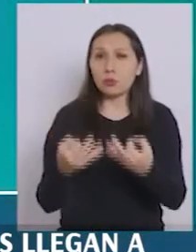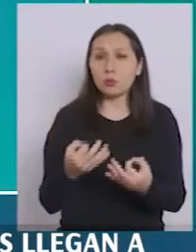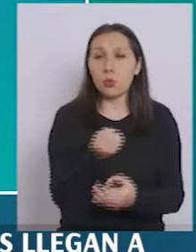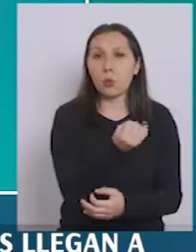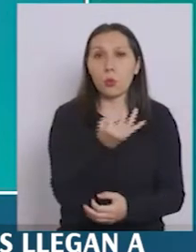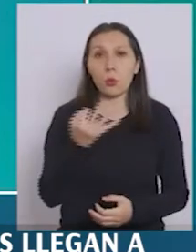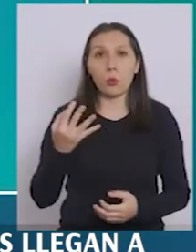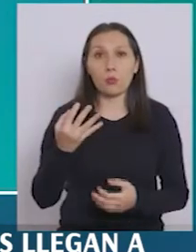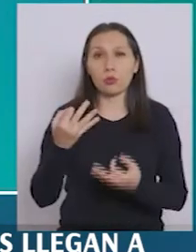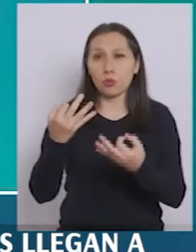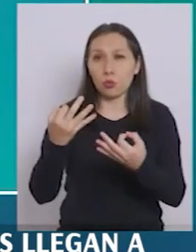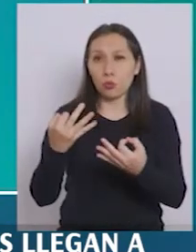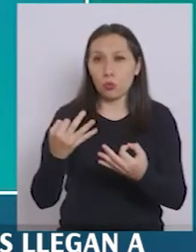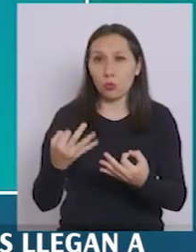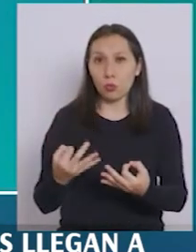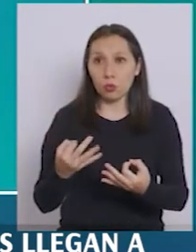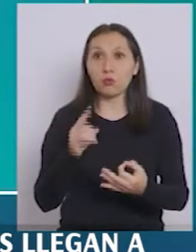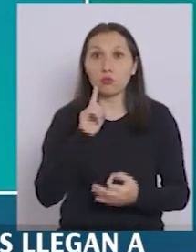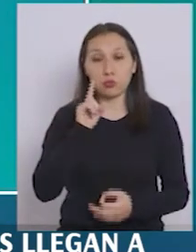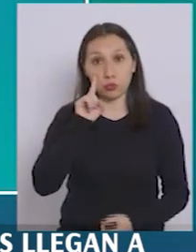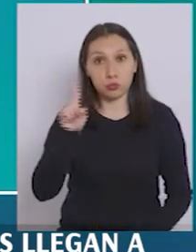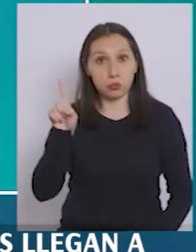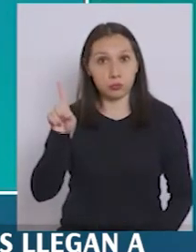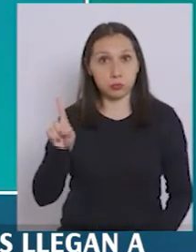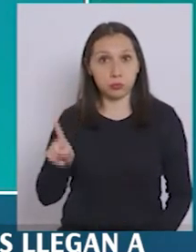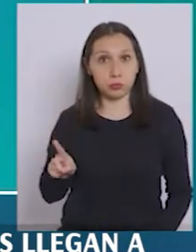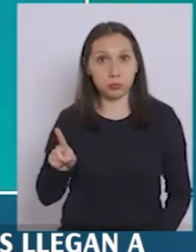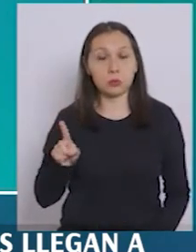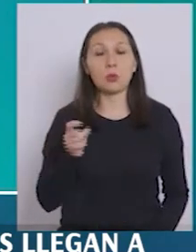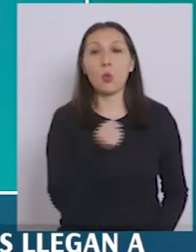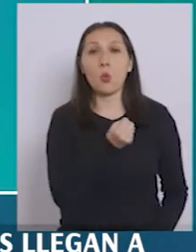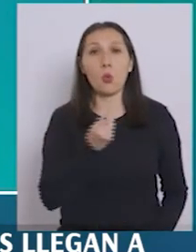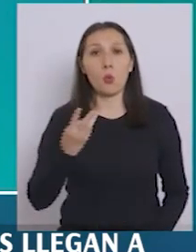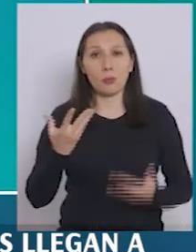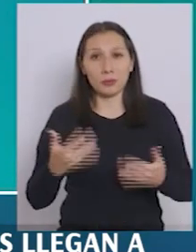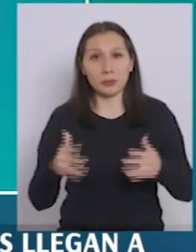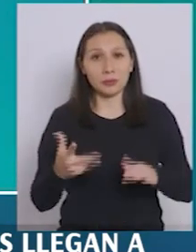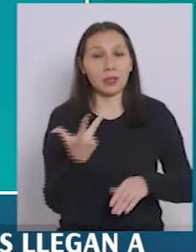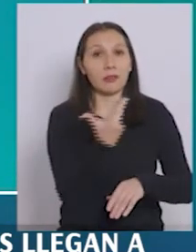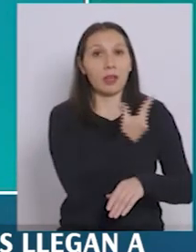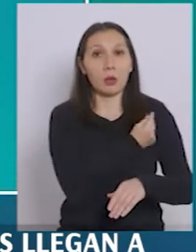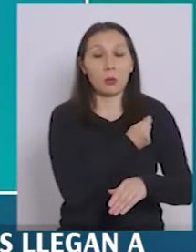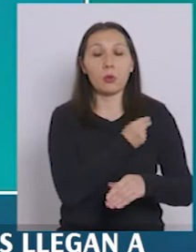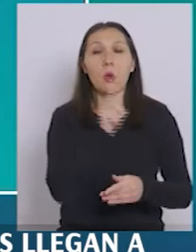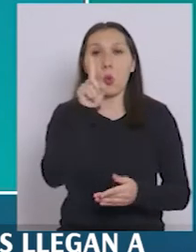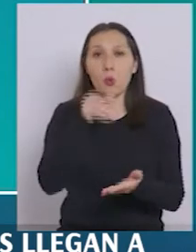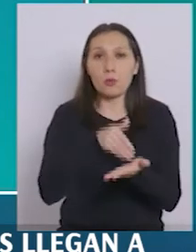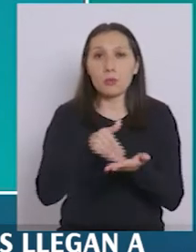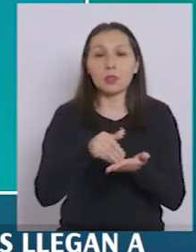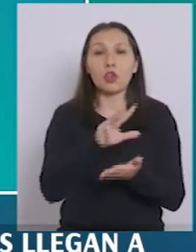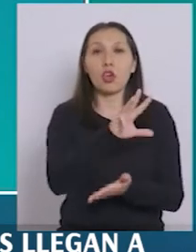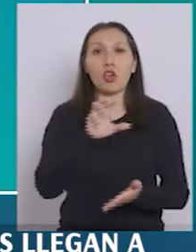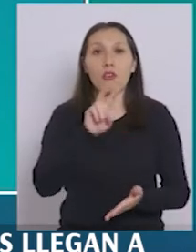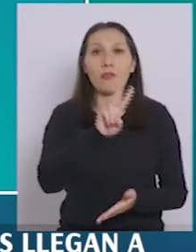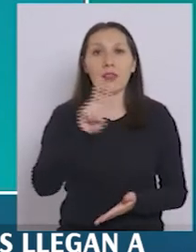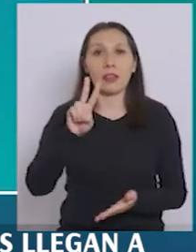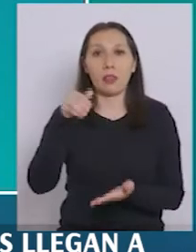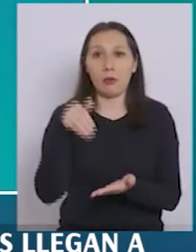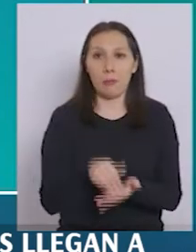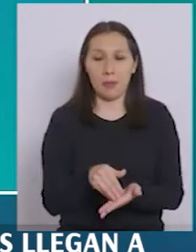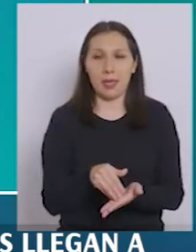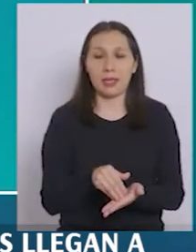total, que la tenemos ahí, la cifra total de personas vacunadas hasta el momento, es de 1.922